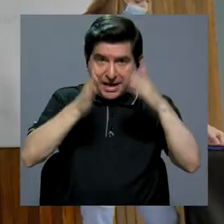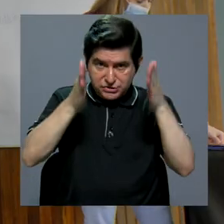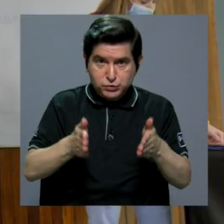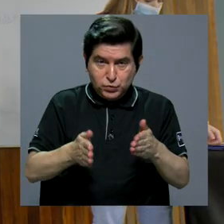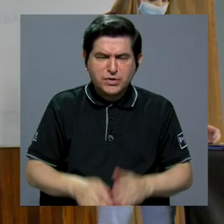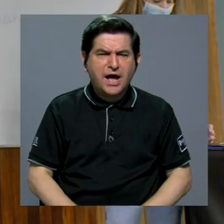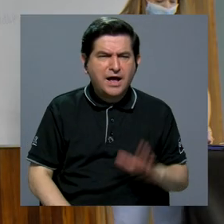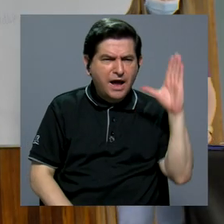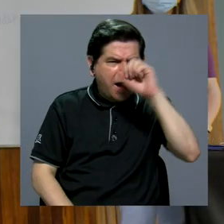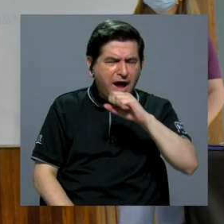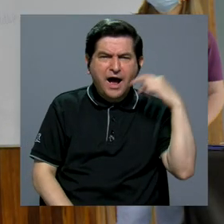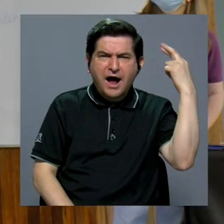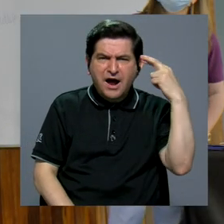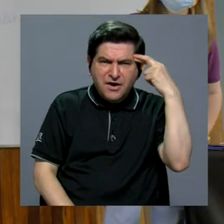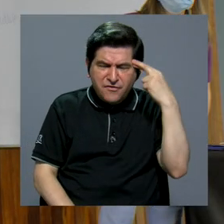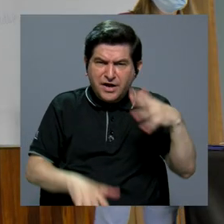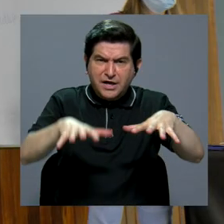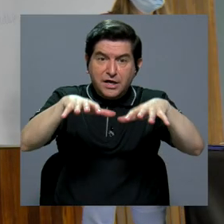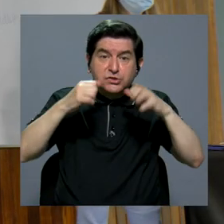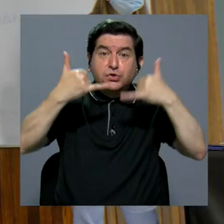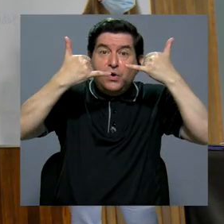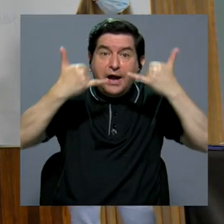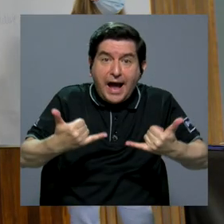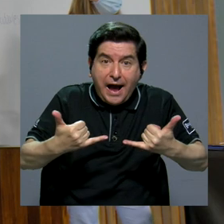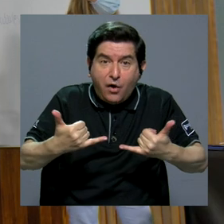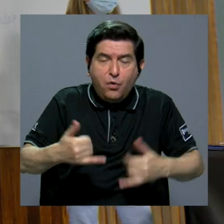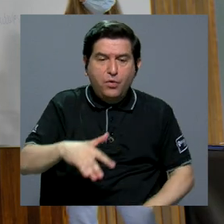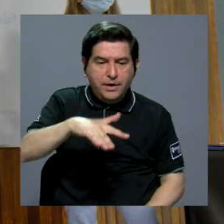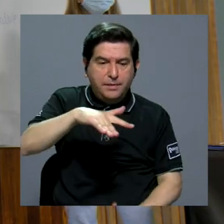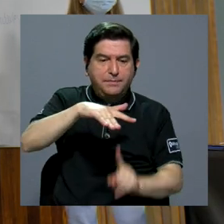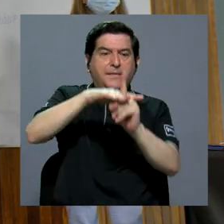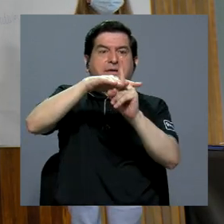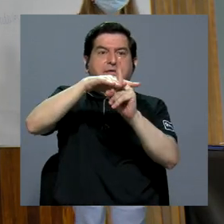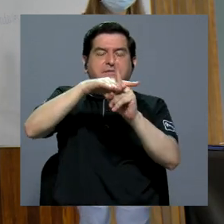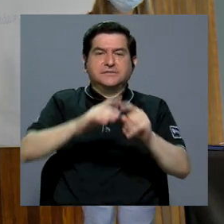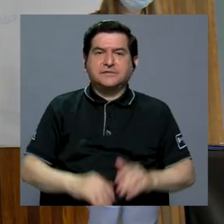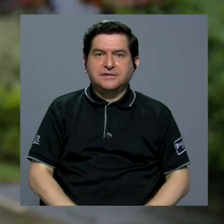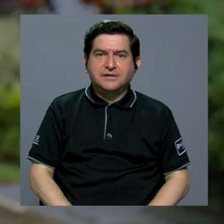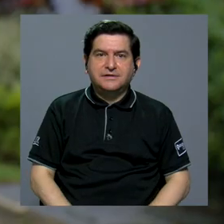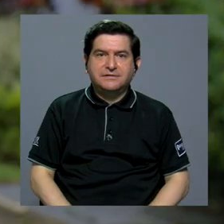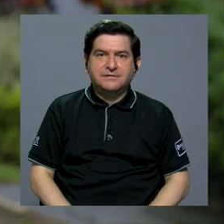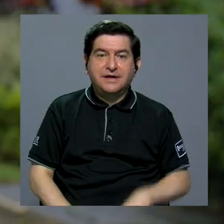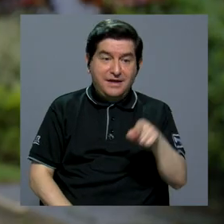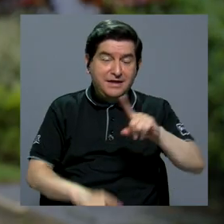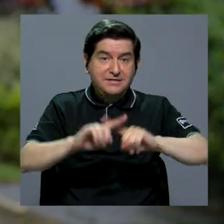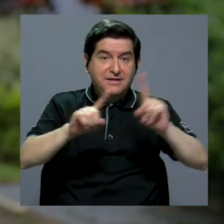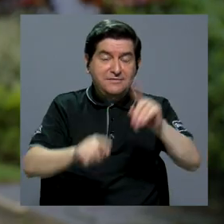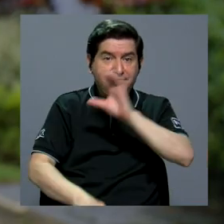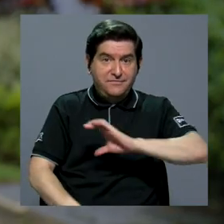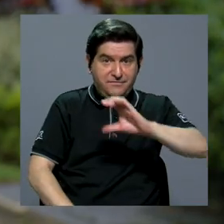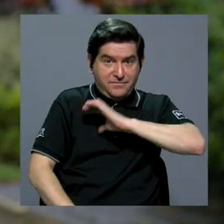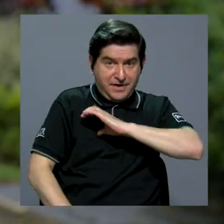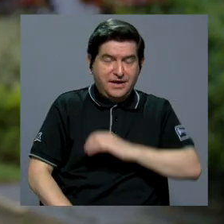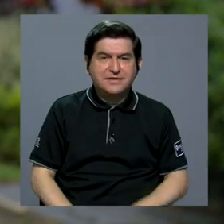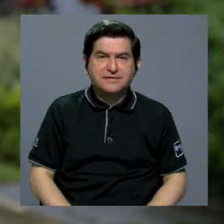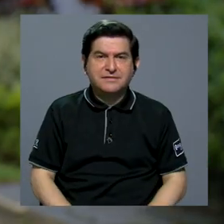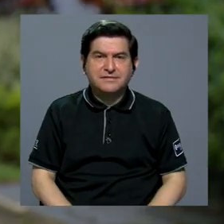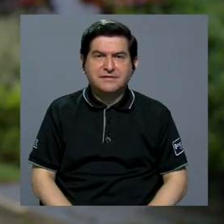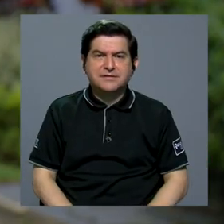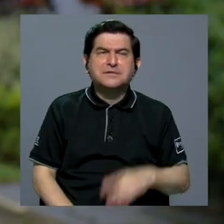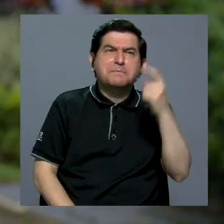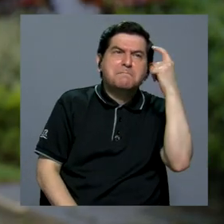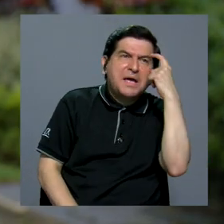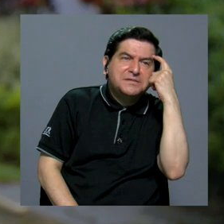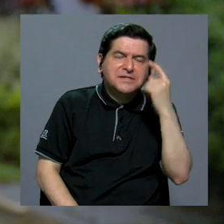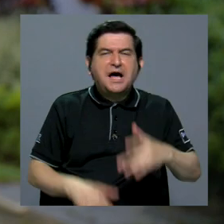identificar los factores estresores que en este momento están siendo precursores de las conductas que les hacen, de las